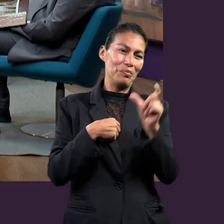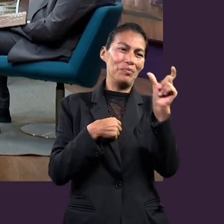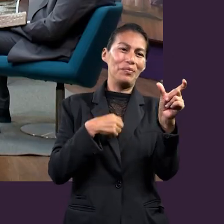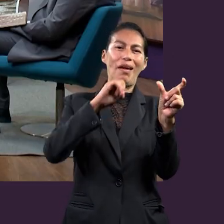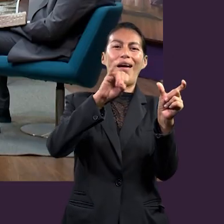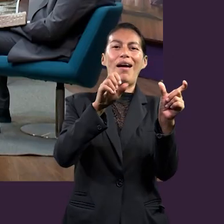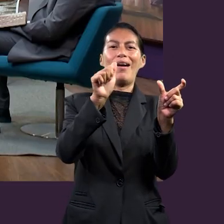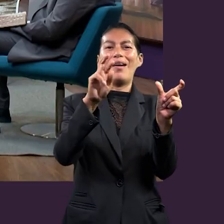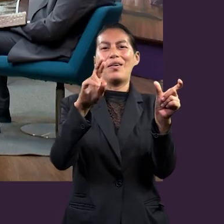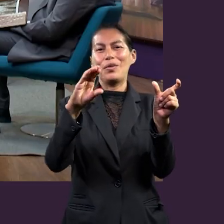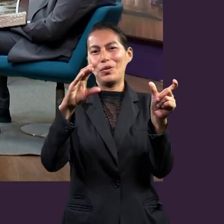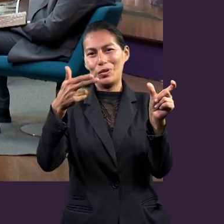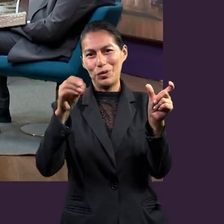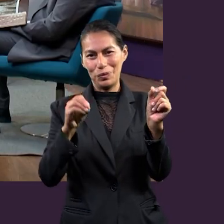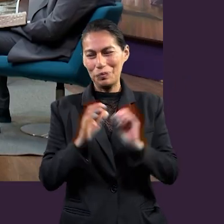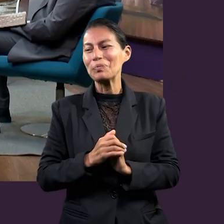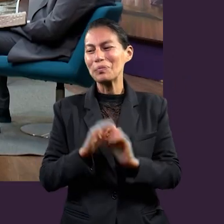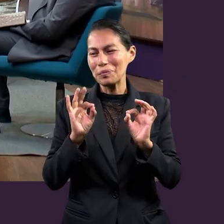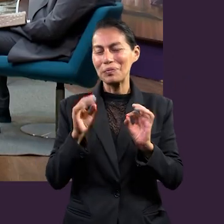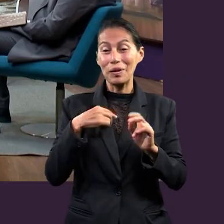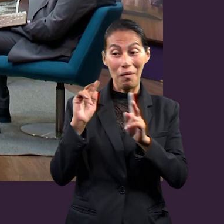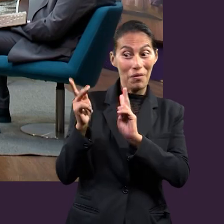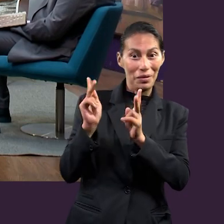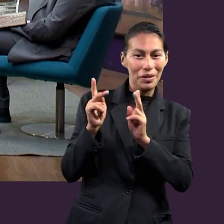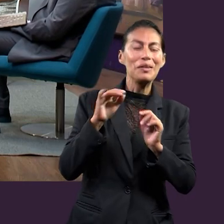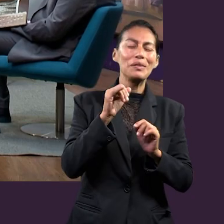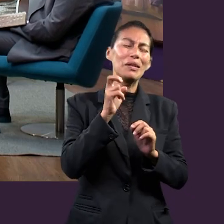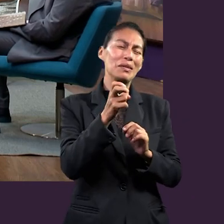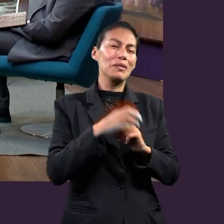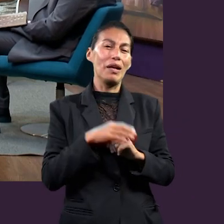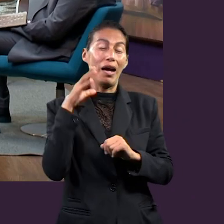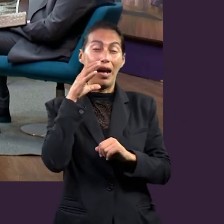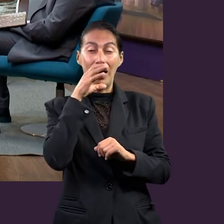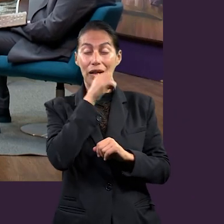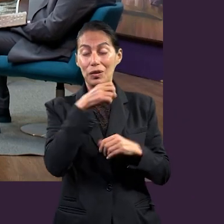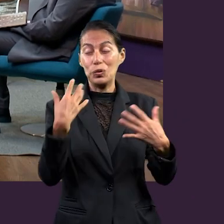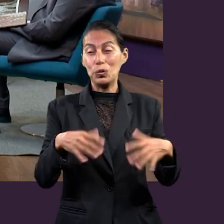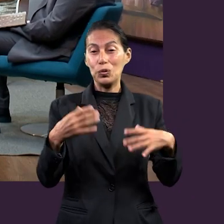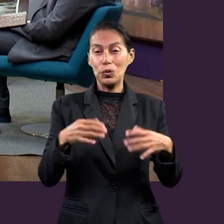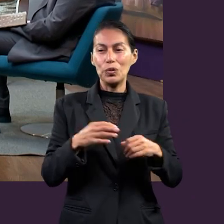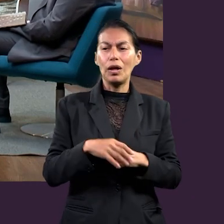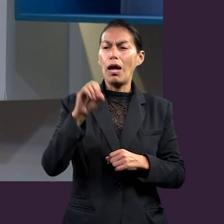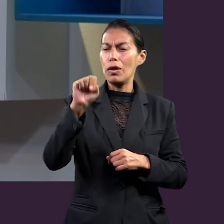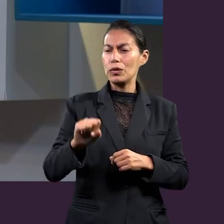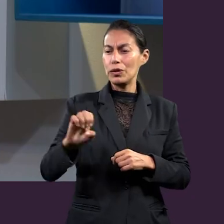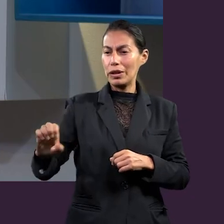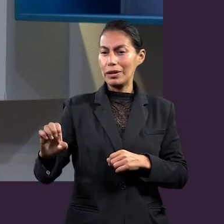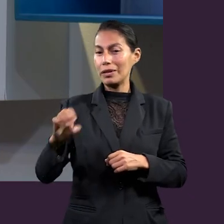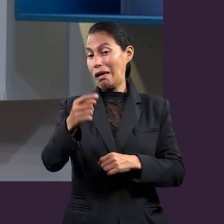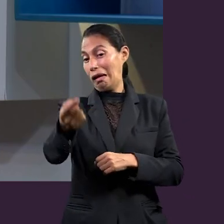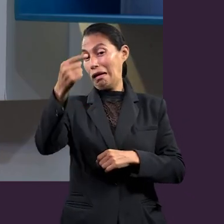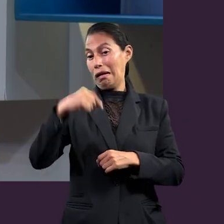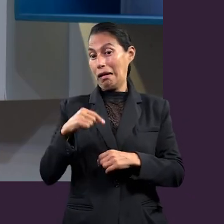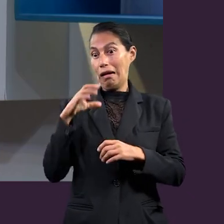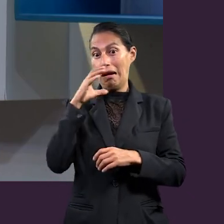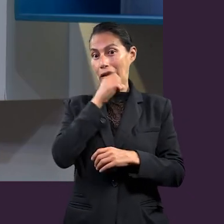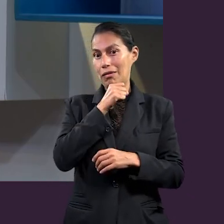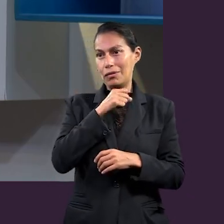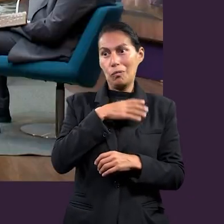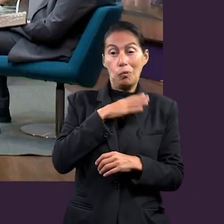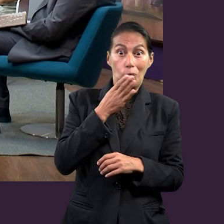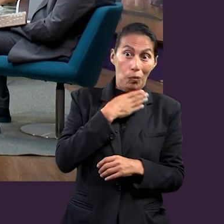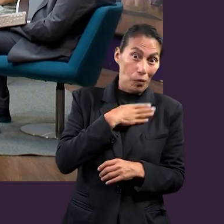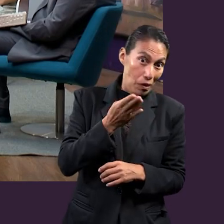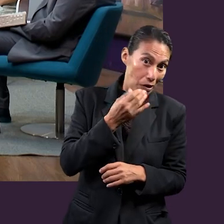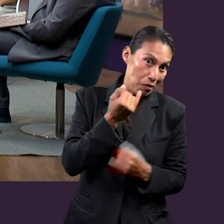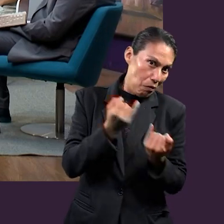Eres jarocho. Eres jarocho. Exacto. Soy jarocho. Somos vecinos. Somos casi vecinos. El calor. El calor está aquí. El sureste de México. Ustedes se lo trajeron para